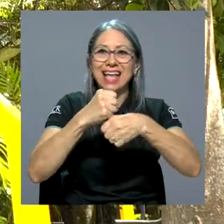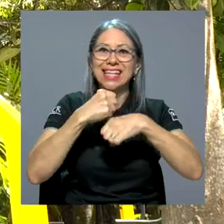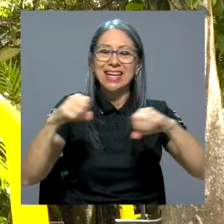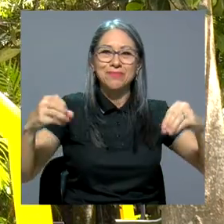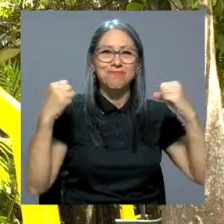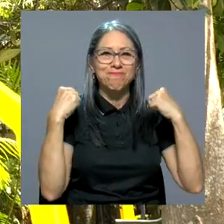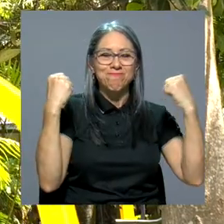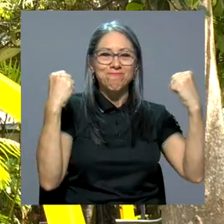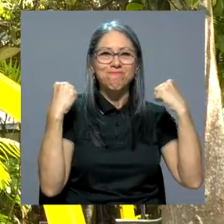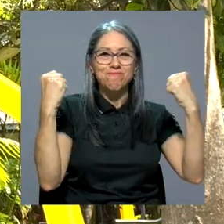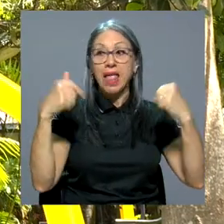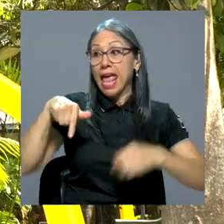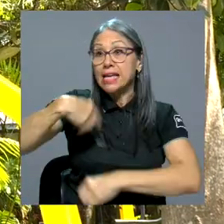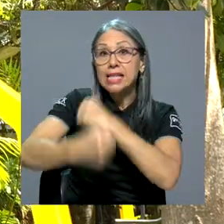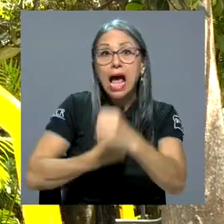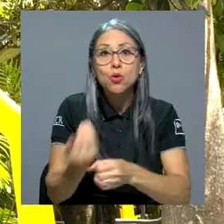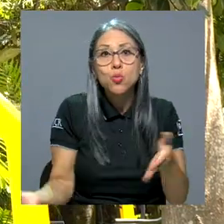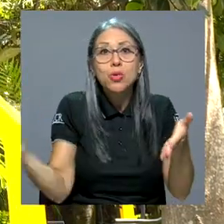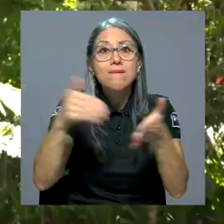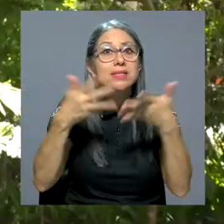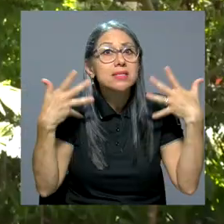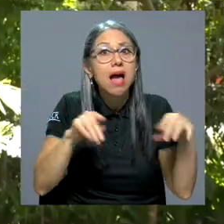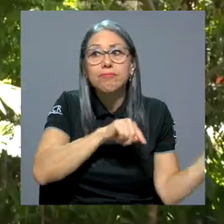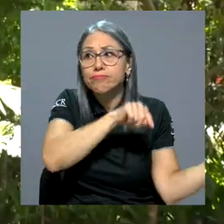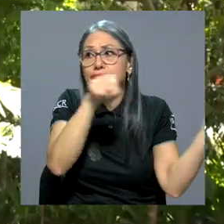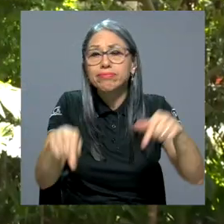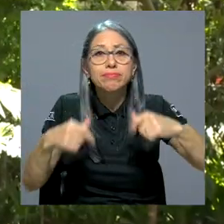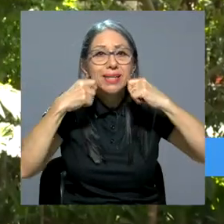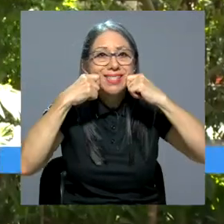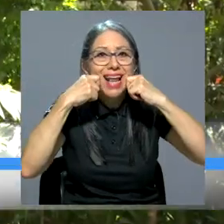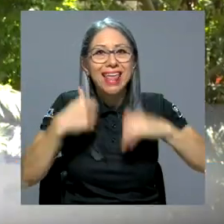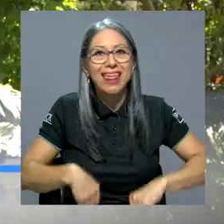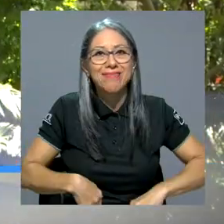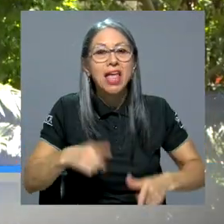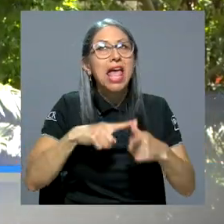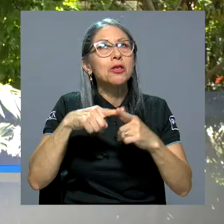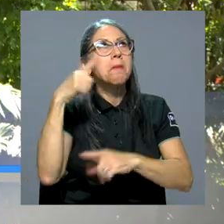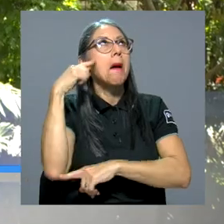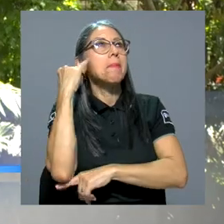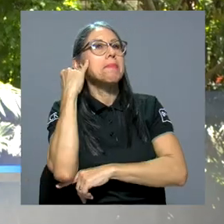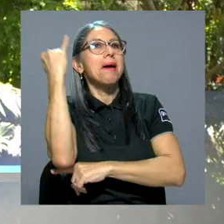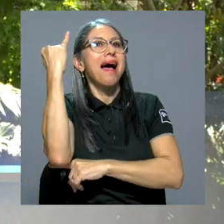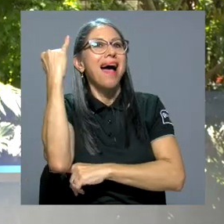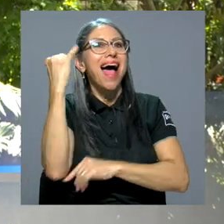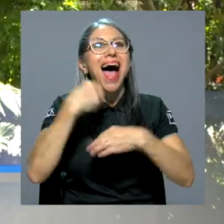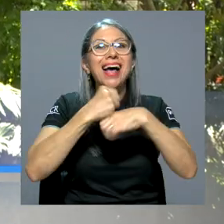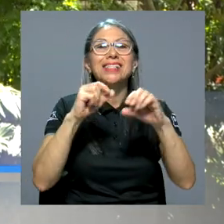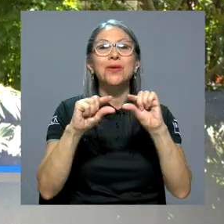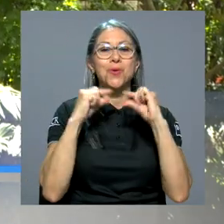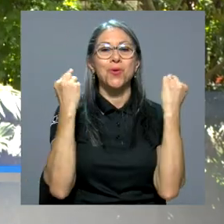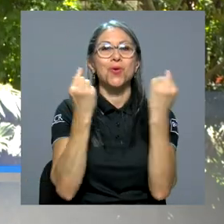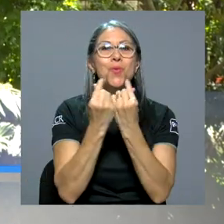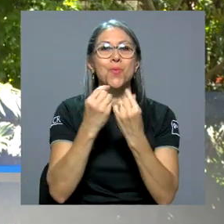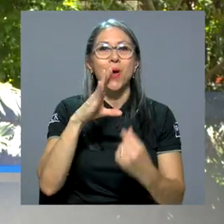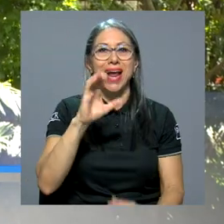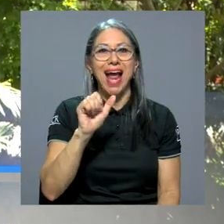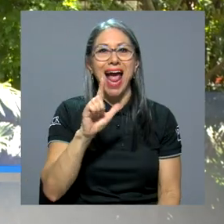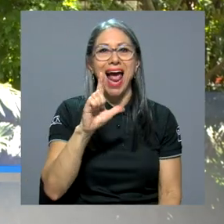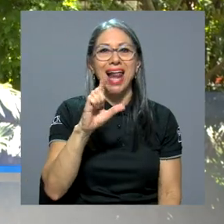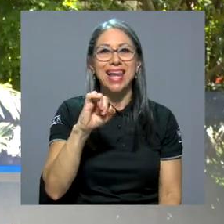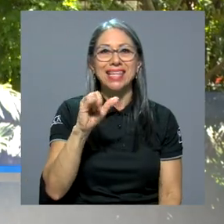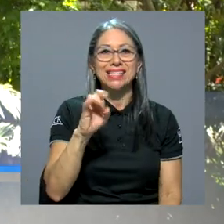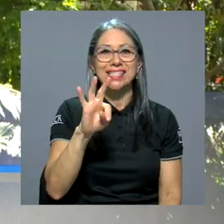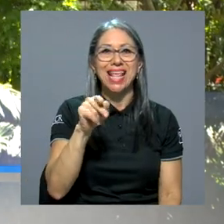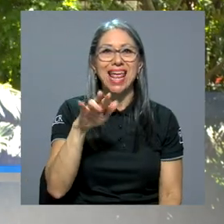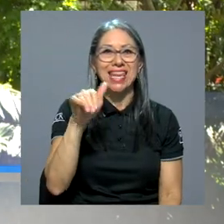actividad física. Este año, que ya se volvió a la presencialidad, a mí se me dio la iniciativa de crear un grupillo de calistenia en el grupo